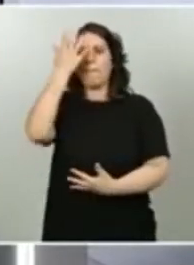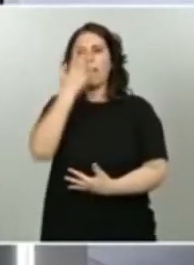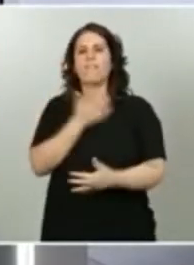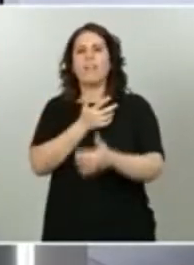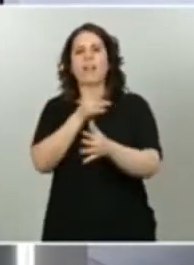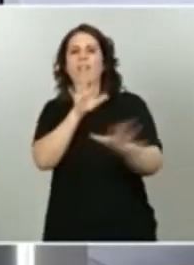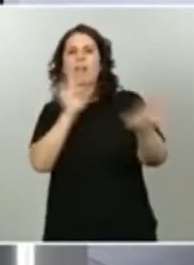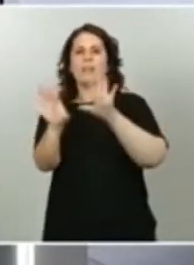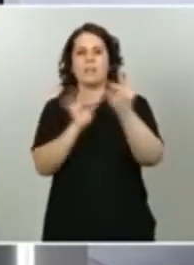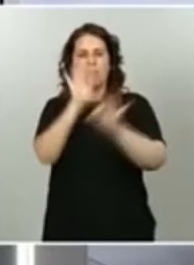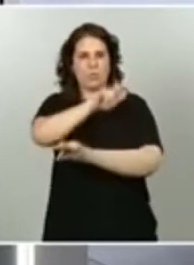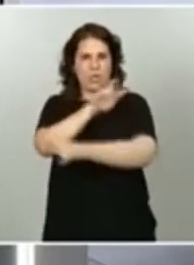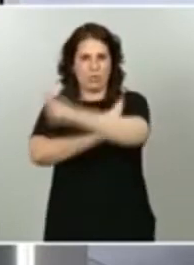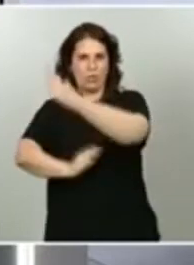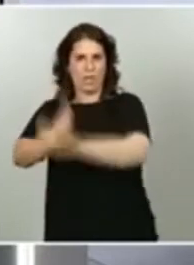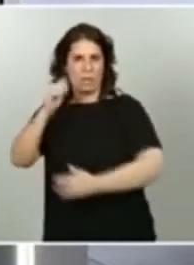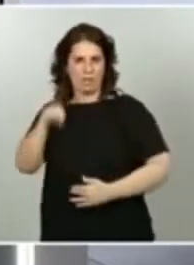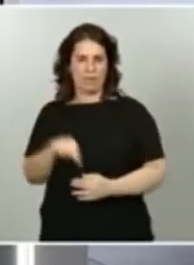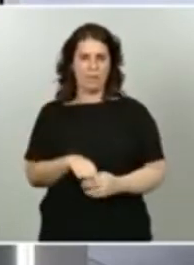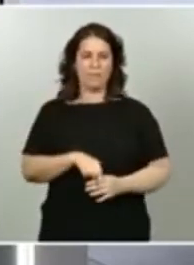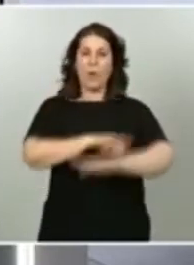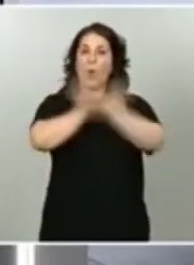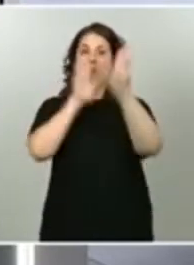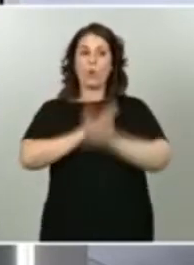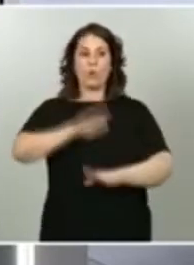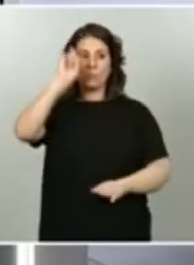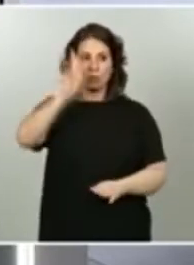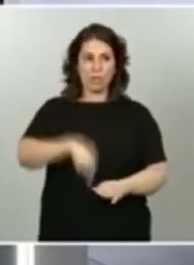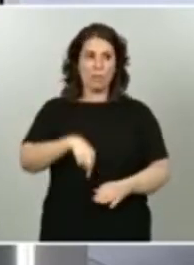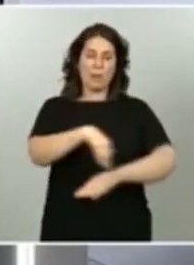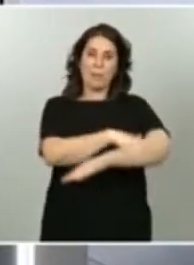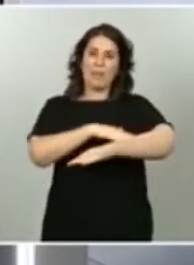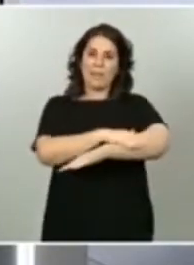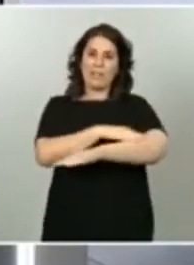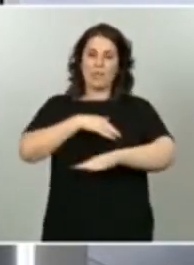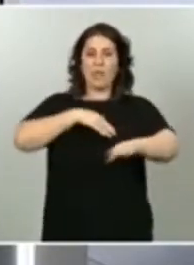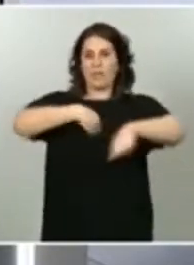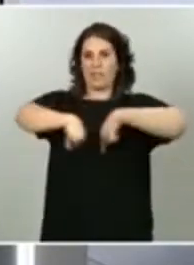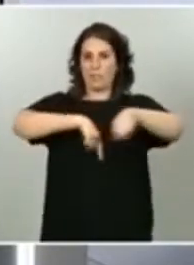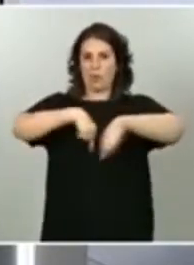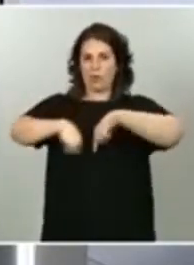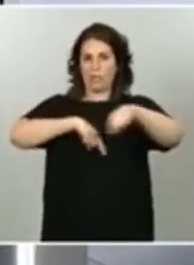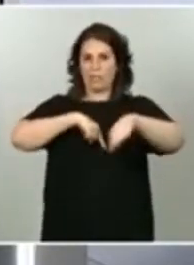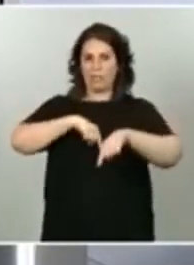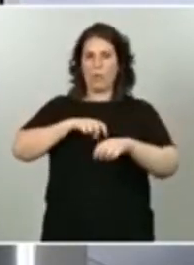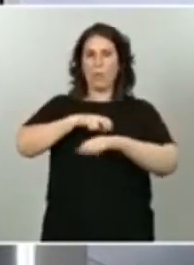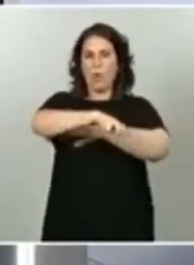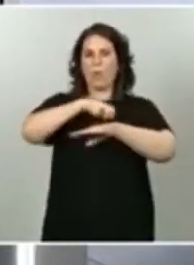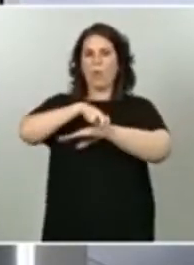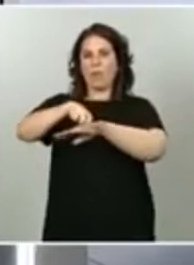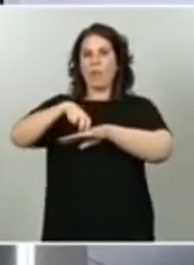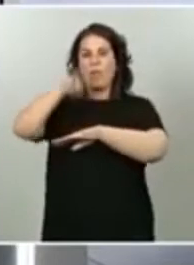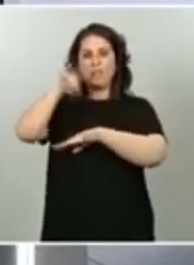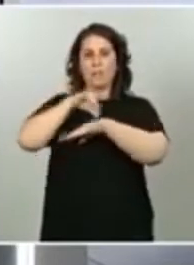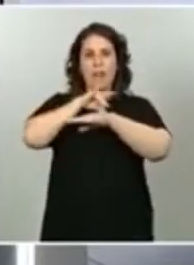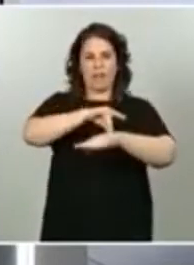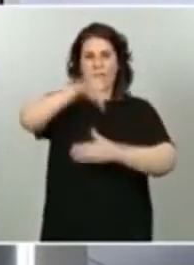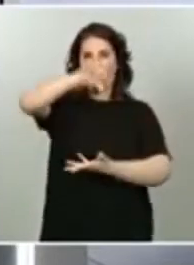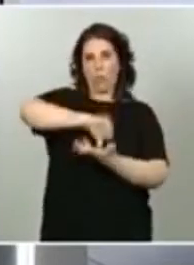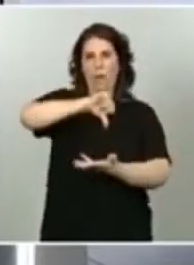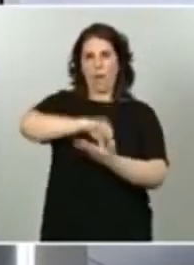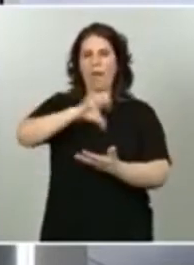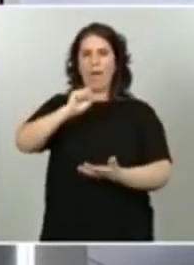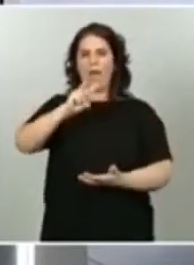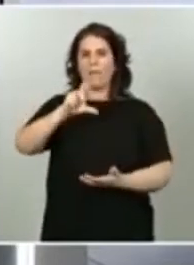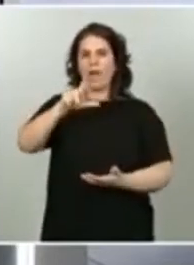Y, por último, se encuentra en esta rueda de prensa el ministro de Transporte, Movilidad y Agenda Urbana, José Luis Ábalo, y él va a